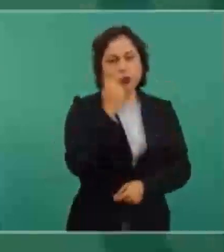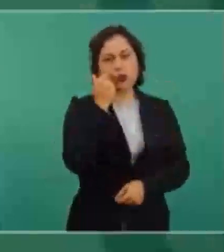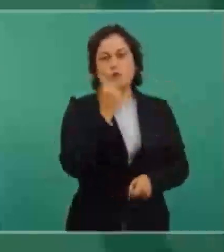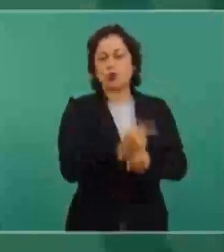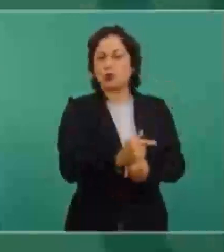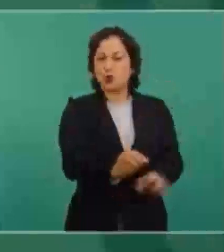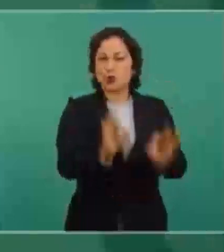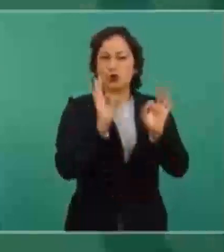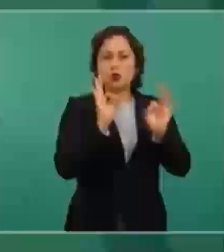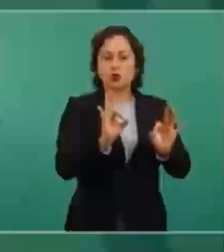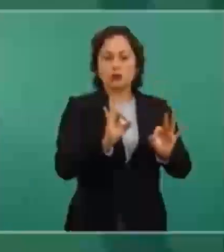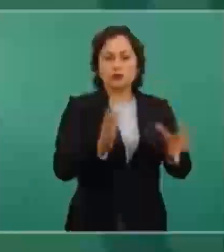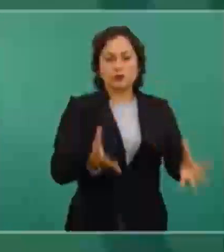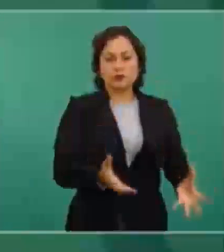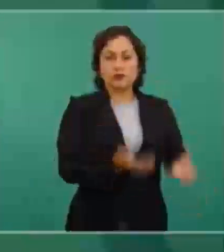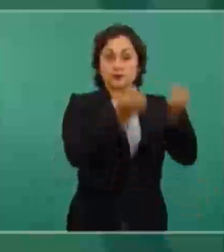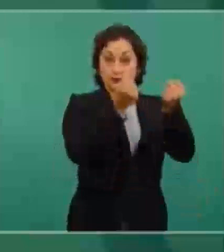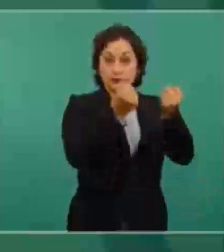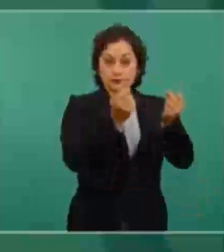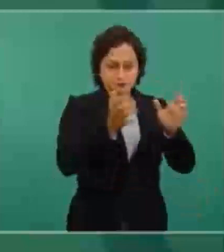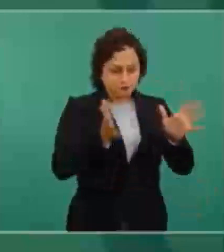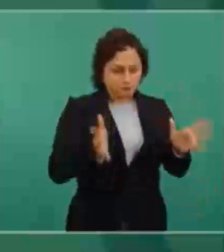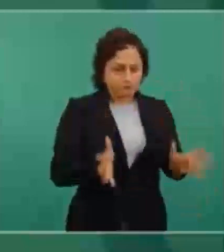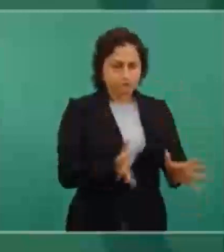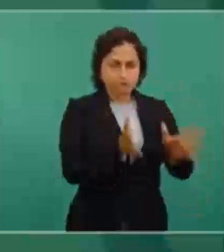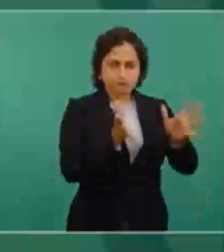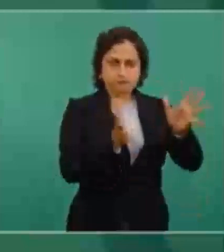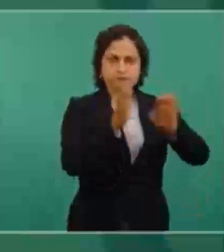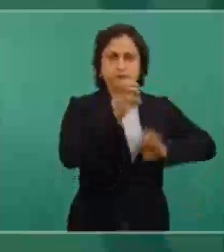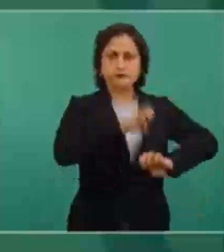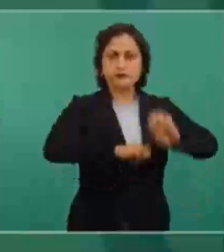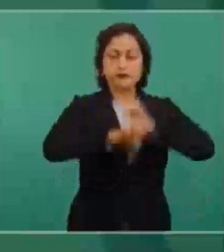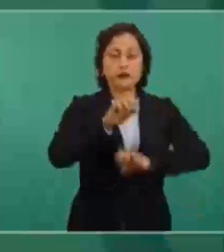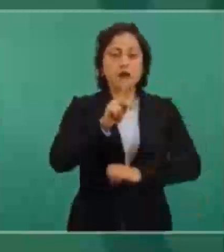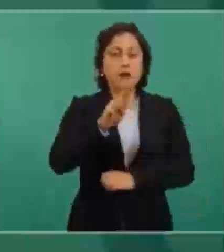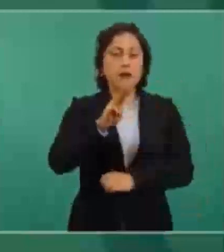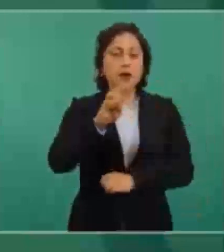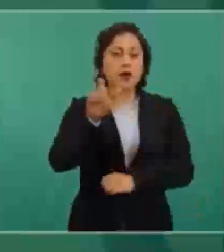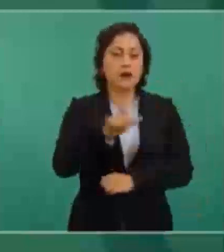y ayudando a Pemex estamos